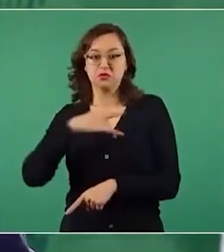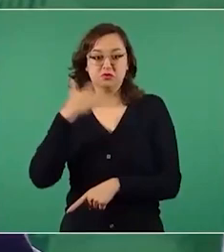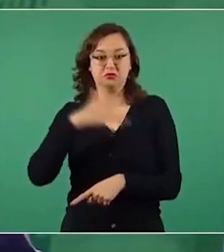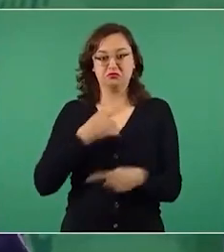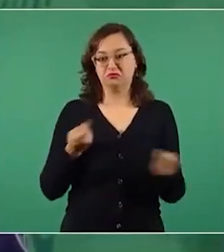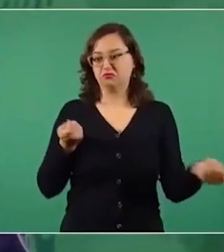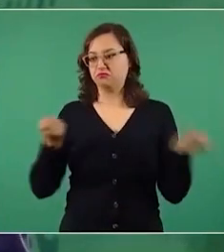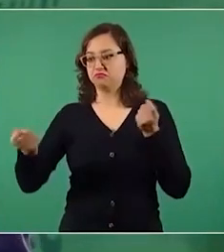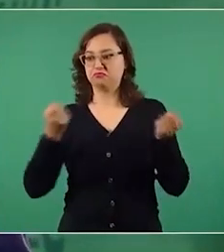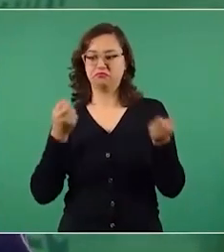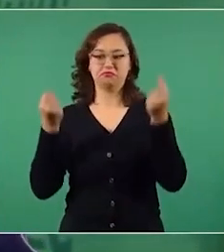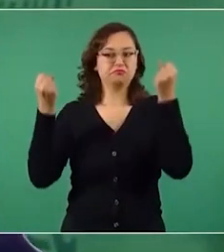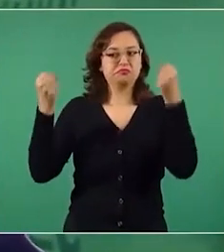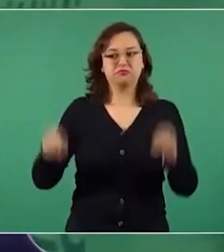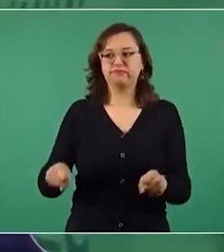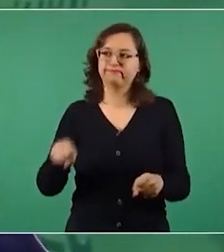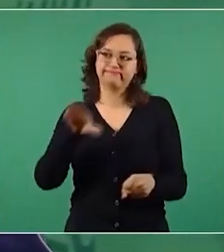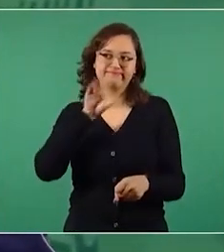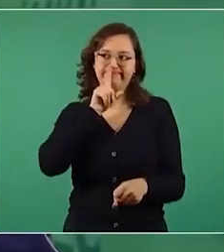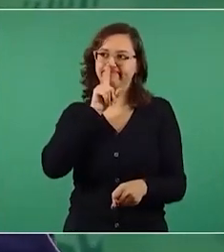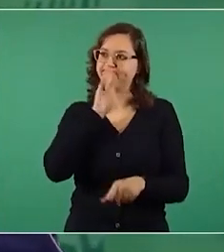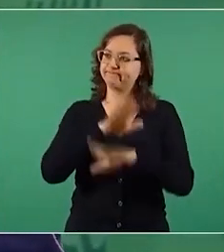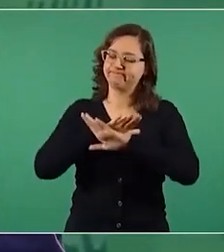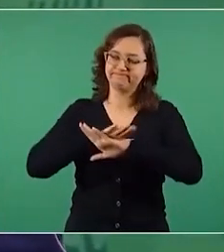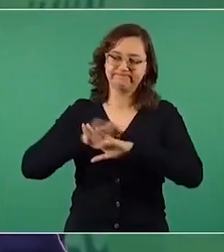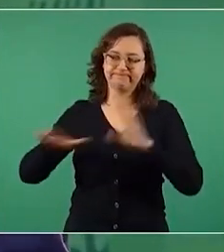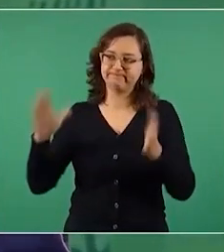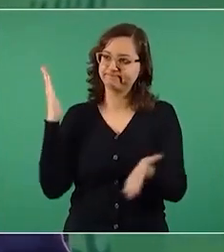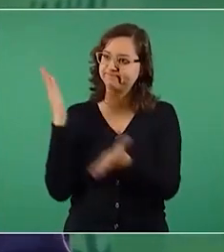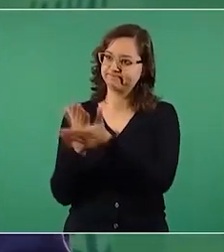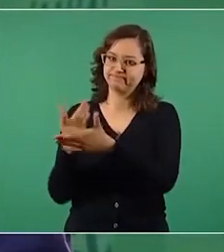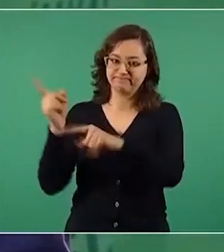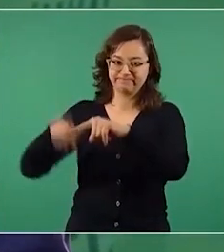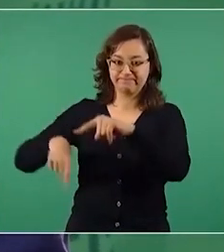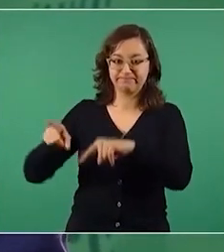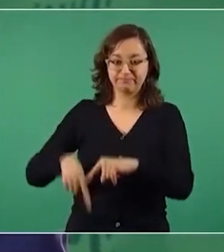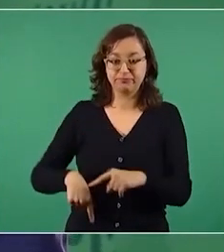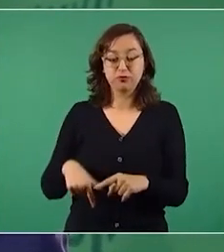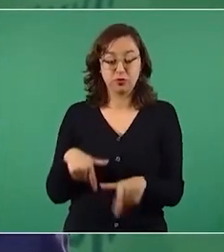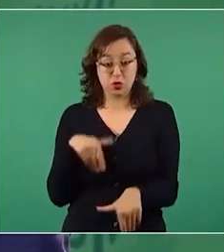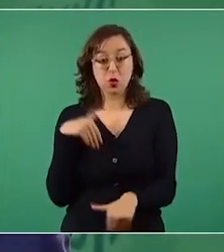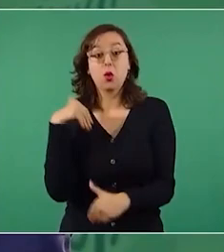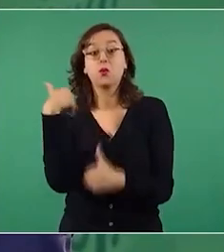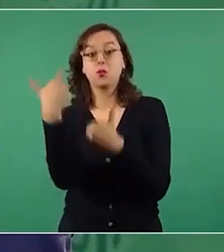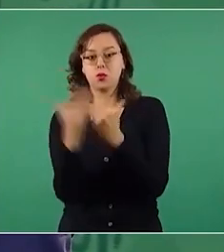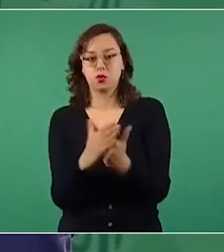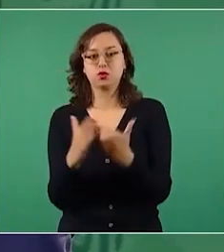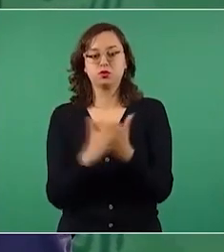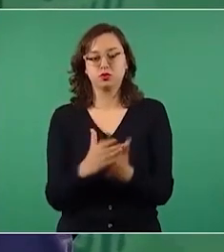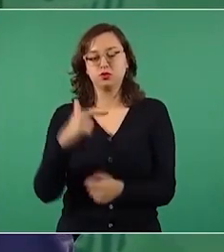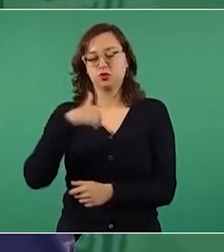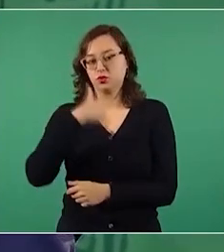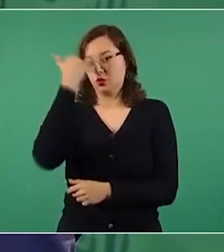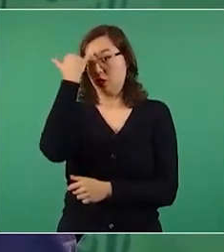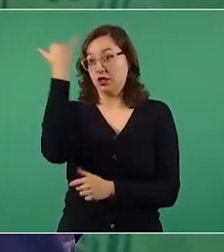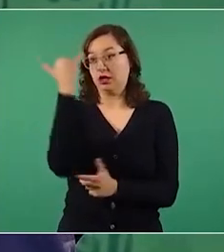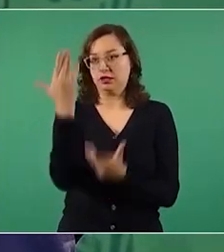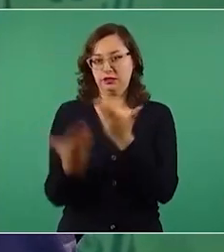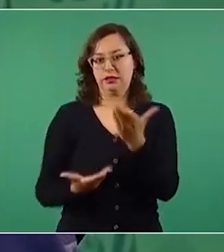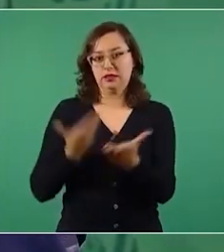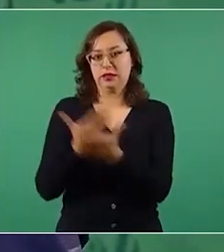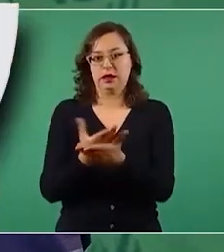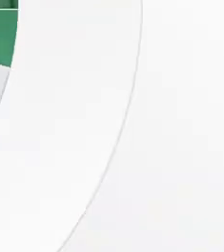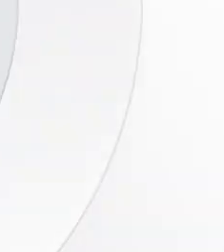estos organismos por eso voy a presentar la iniciativa de reforma